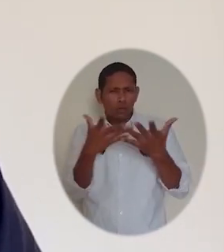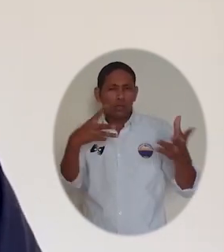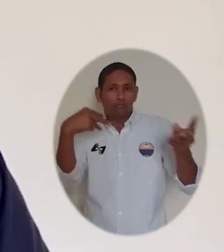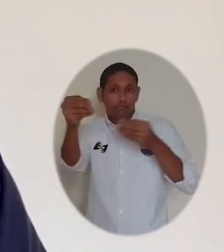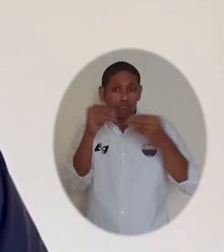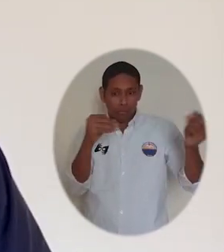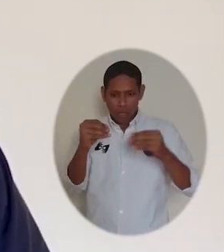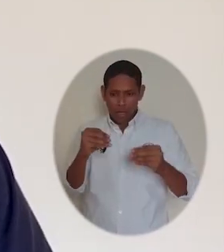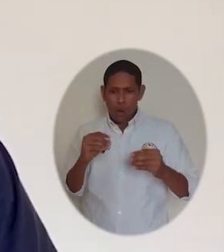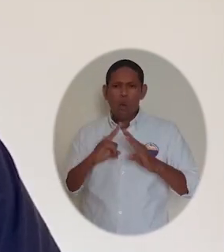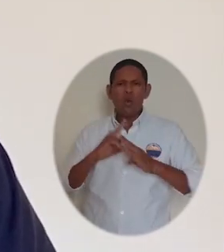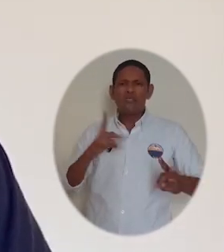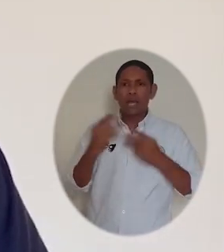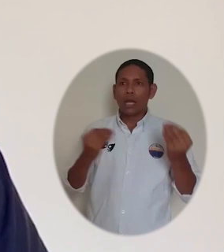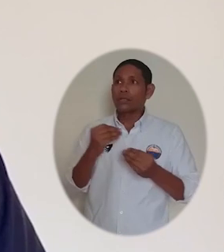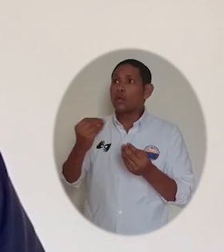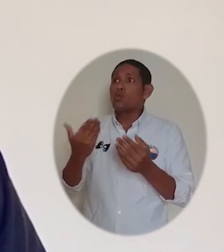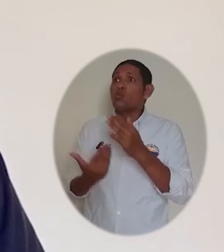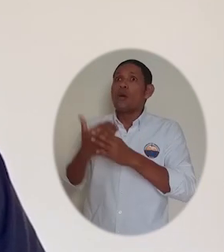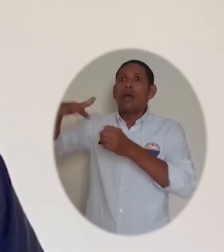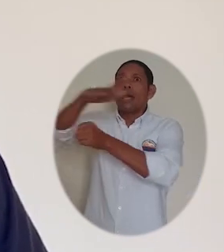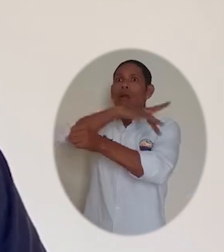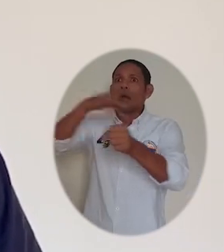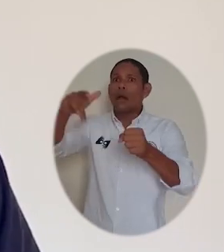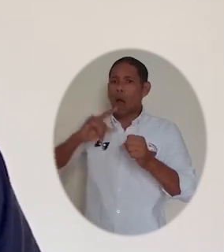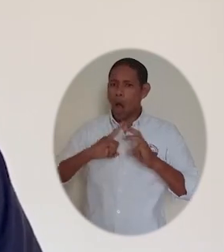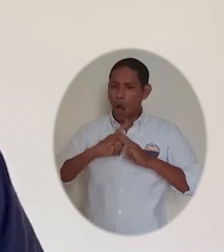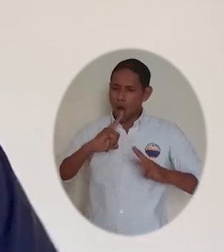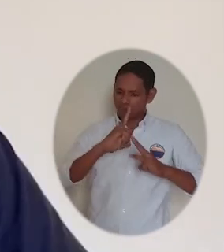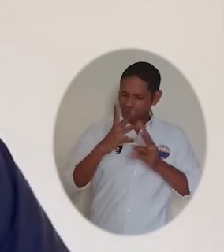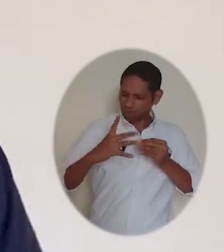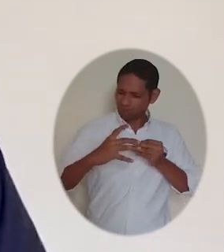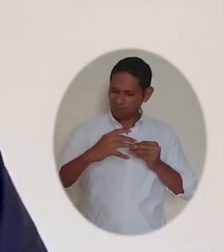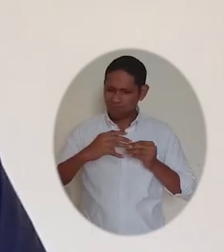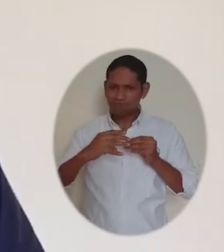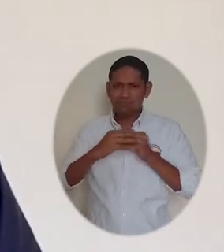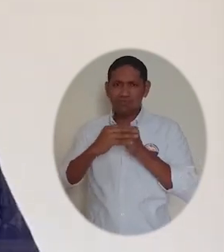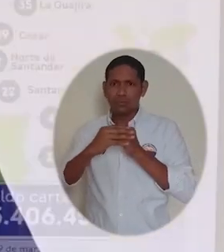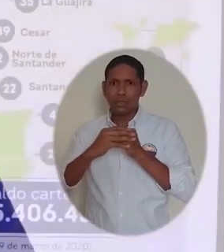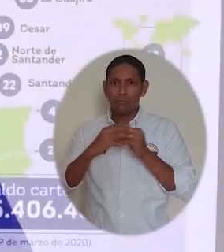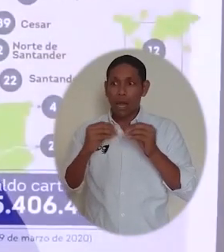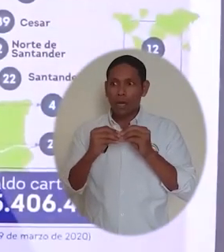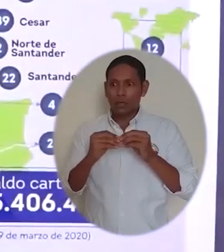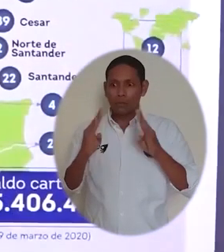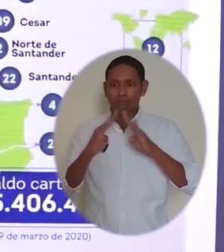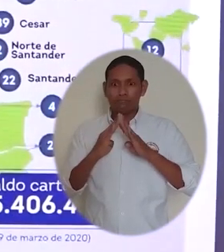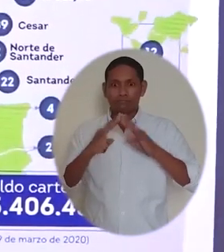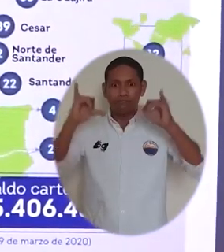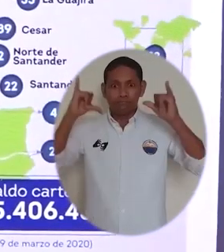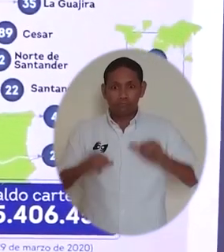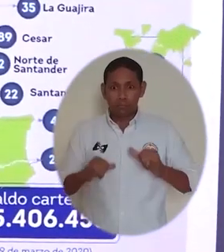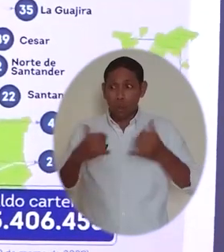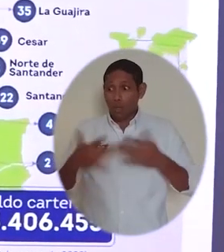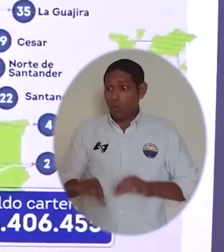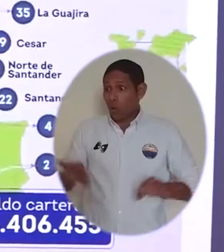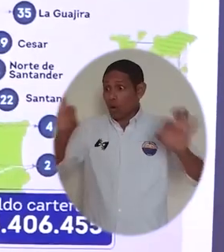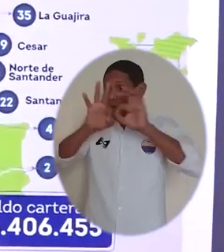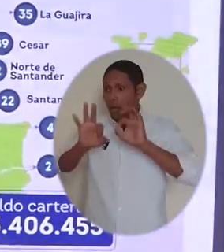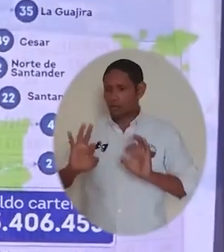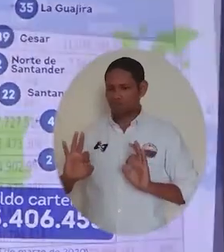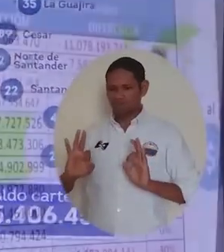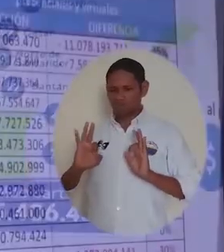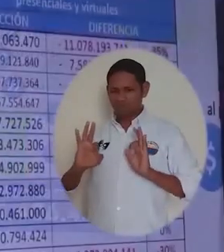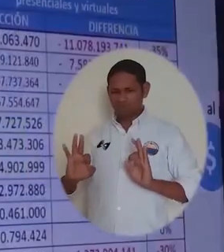normatice todo esto. La Universidad Magdalena lo que está haciendo es adaptarse a las circunstancias estas de la epidemia y del aislamiento,